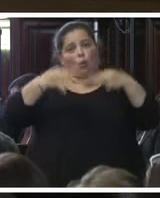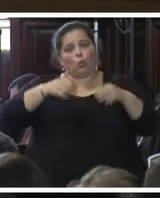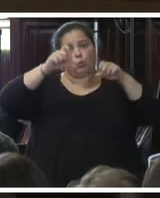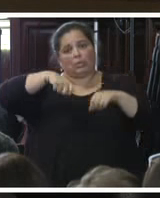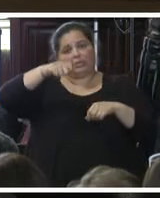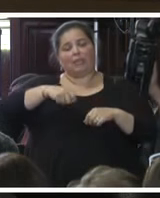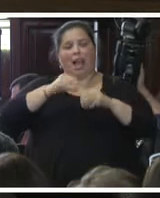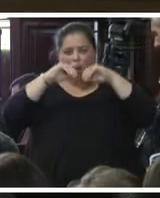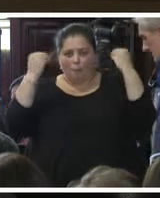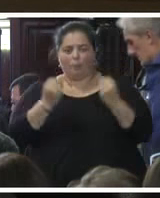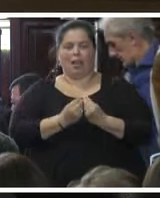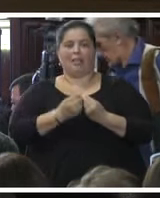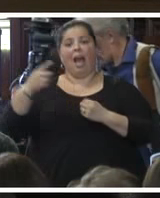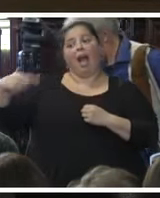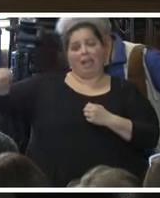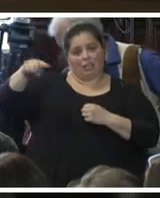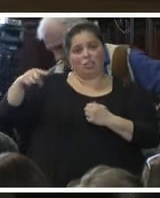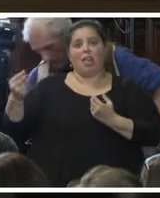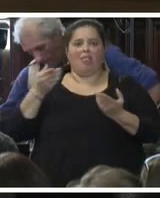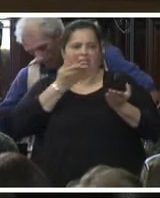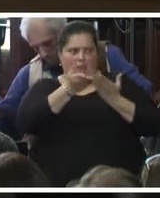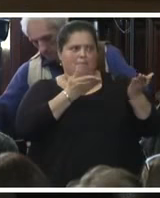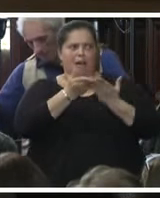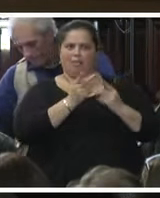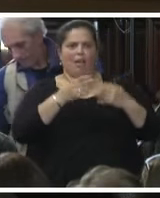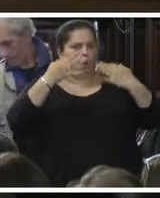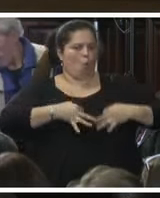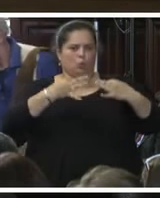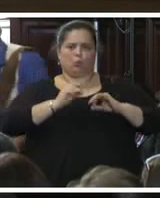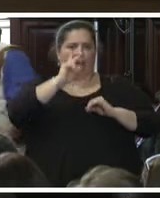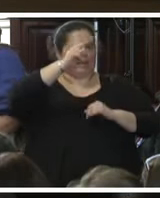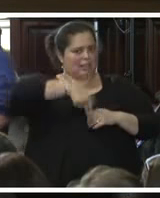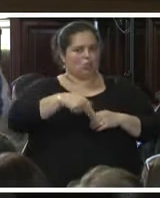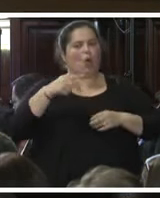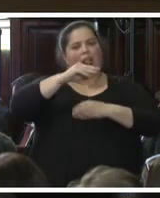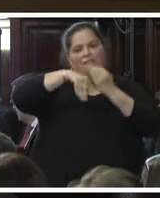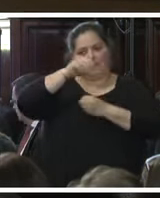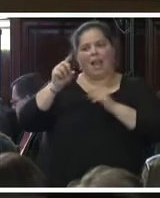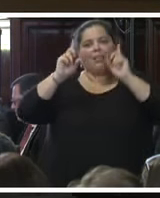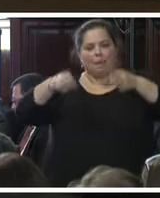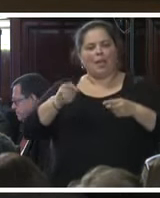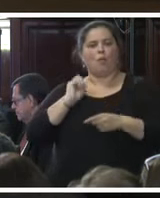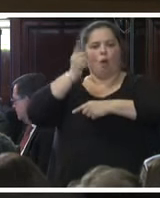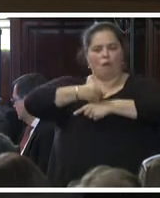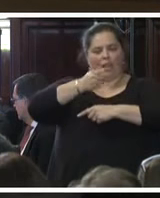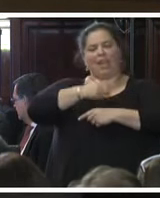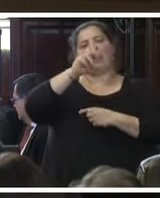demandado con toda la razón las familias afectadas y como lo obligan las leyes de nuestro país.